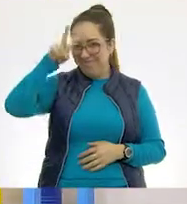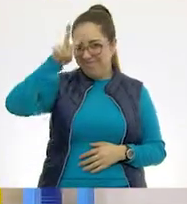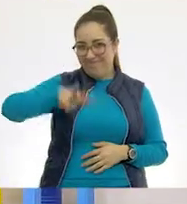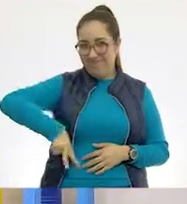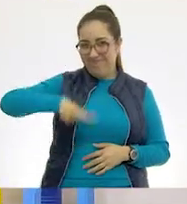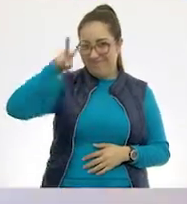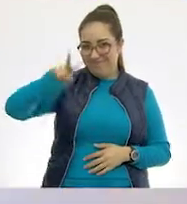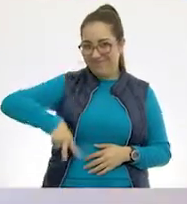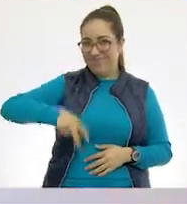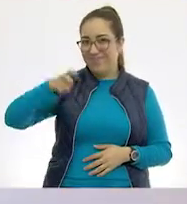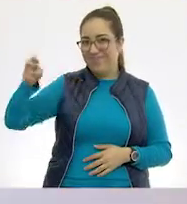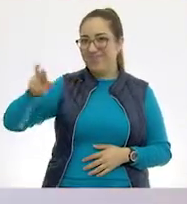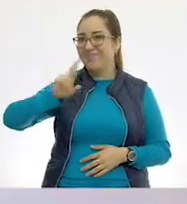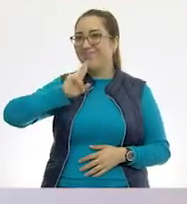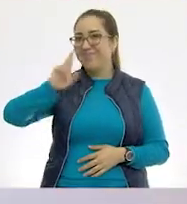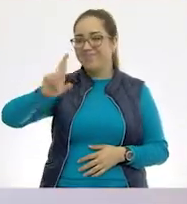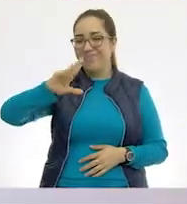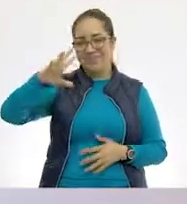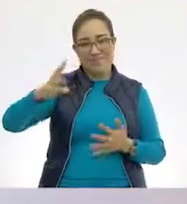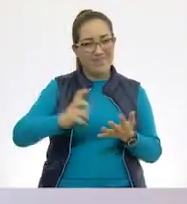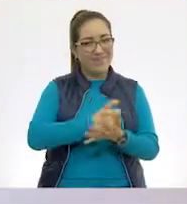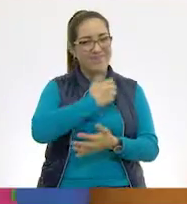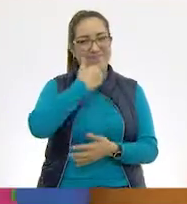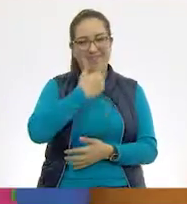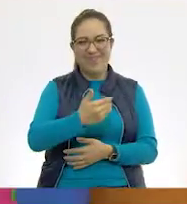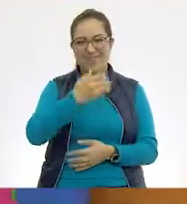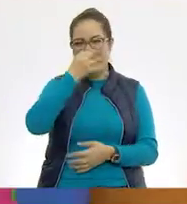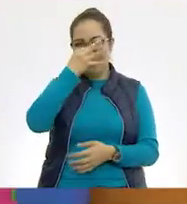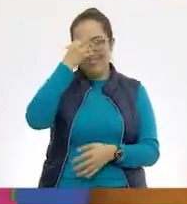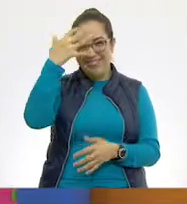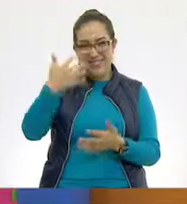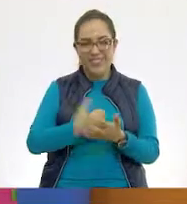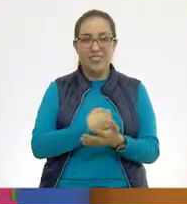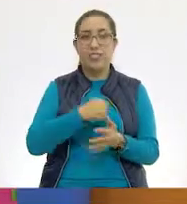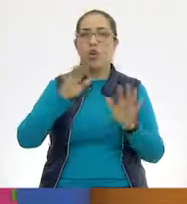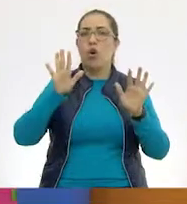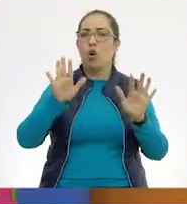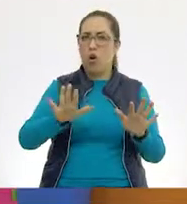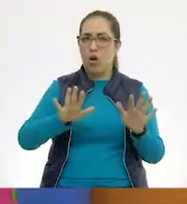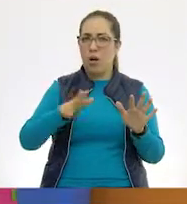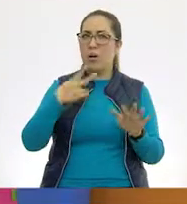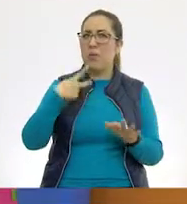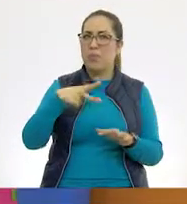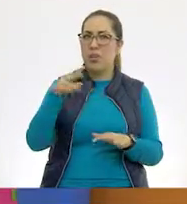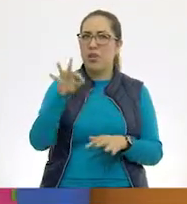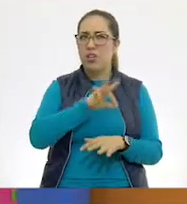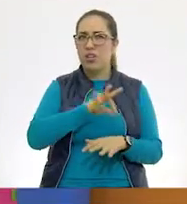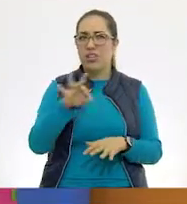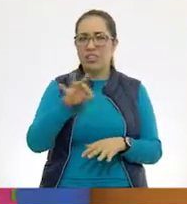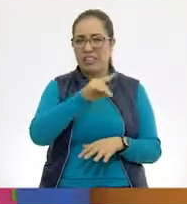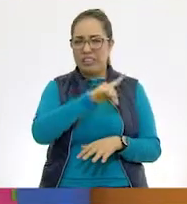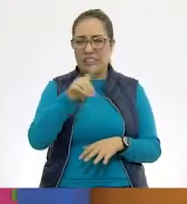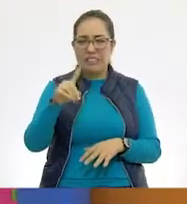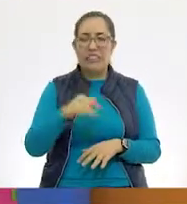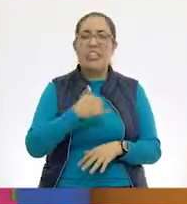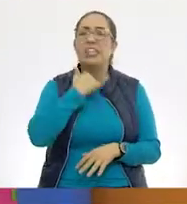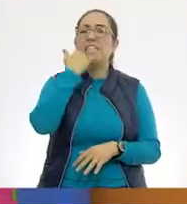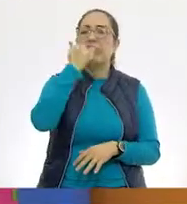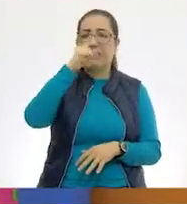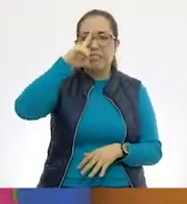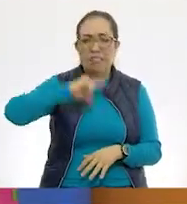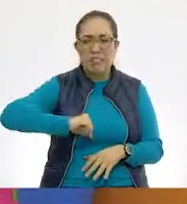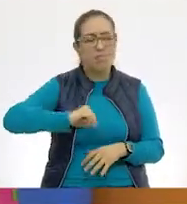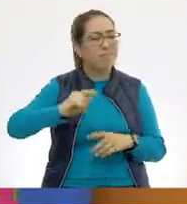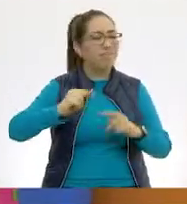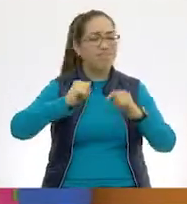¡Cierto! ¡Lo logramos! ¡Ya ganamos! Oye, pero también, si nos equivocamos, no importa, porque recuerda que después